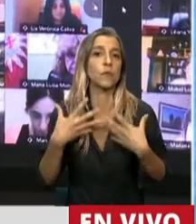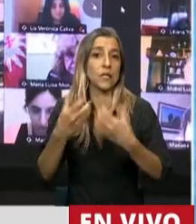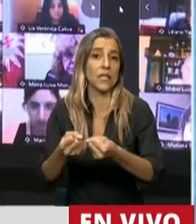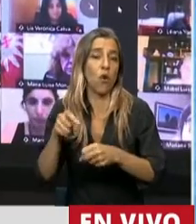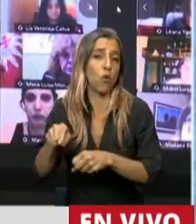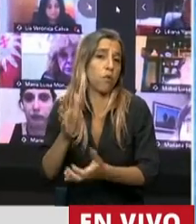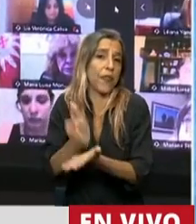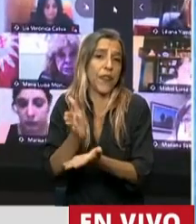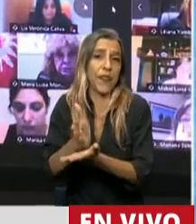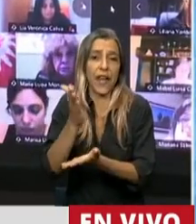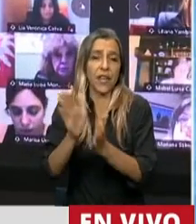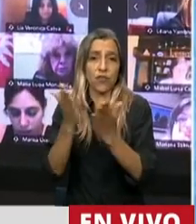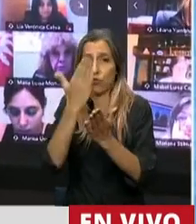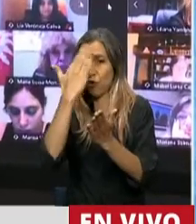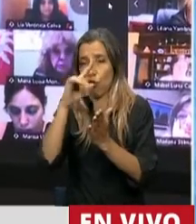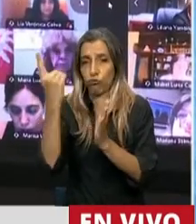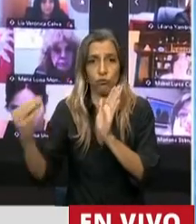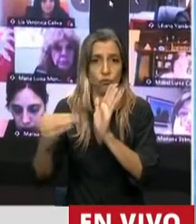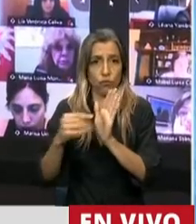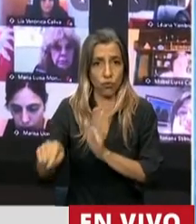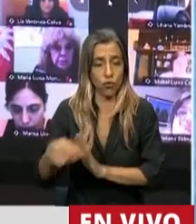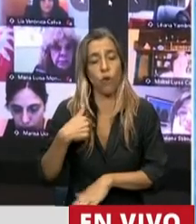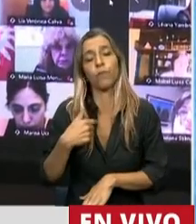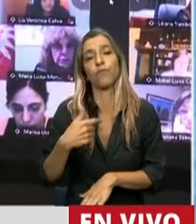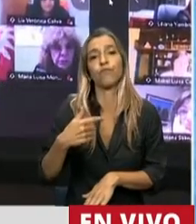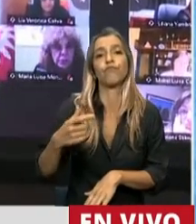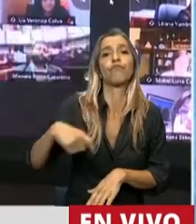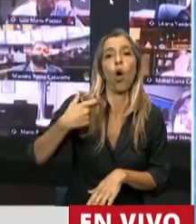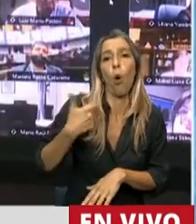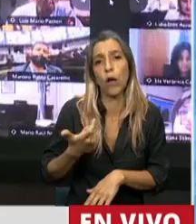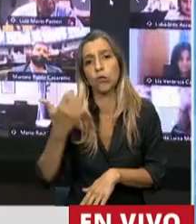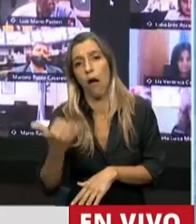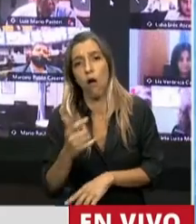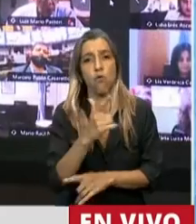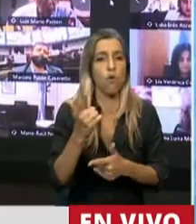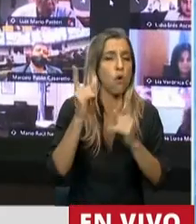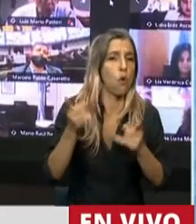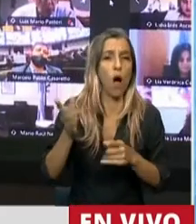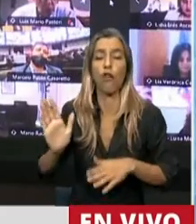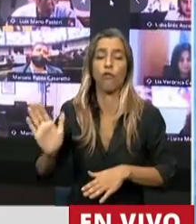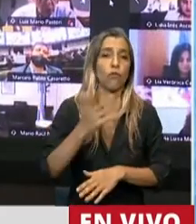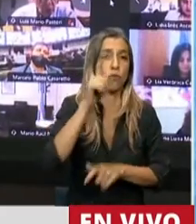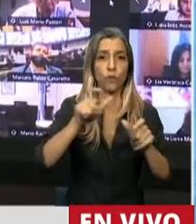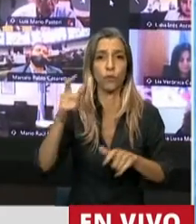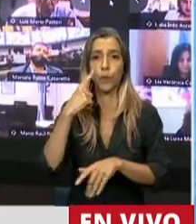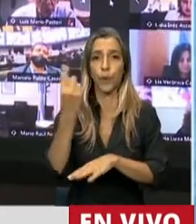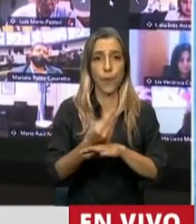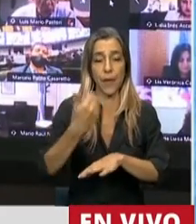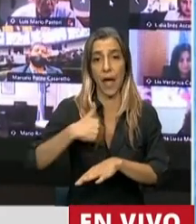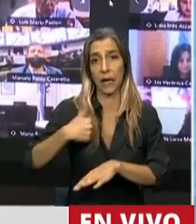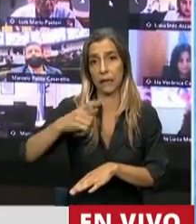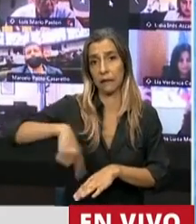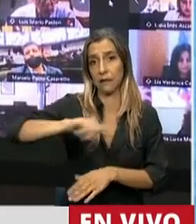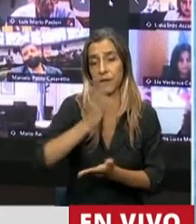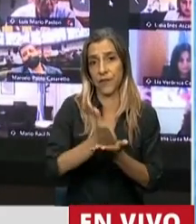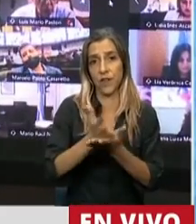y con cobertura social o sin cobertura social, todos los argentinos tenemos derecho a la salud.